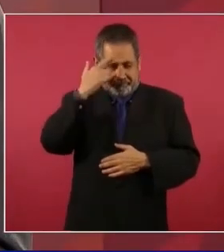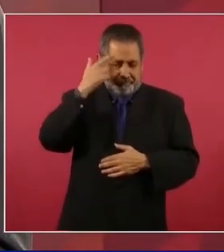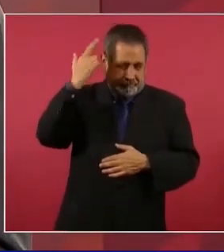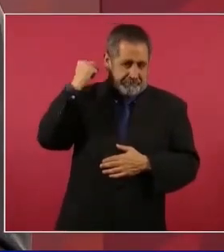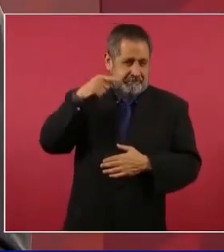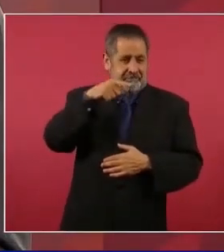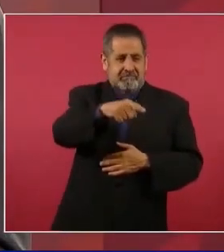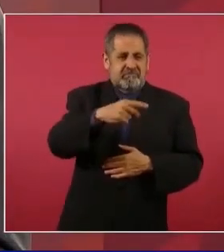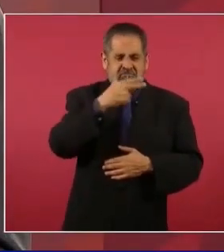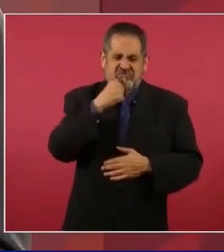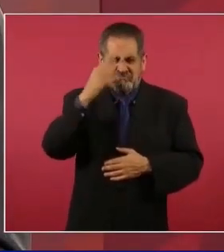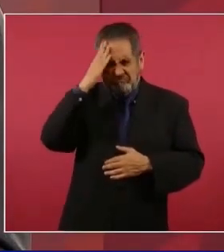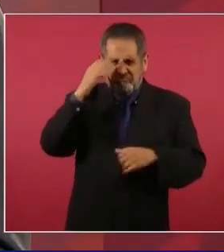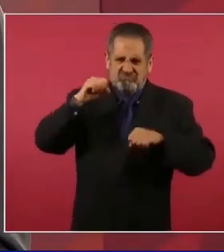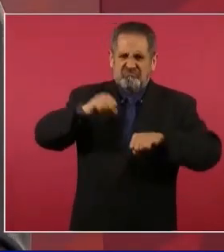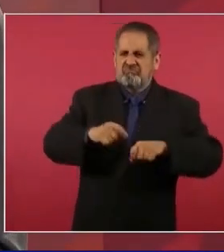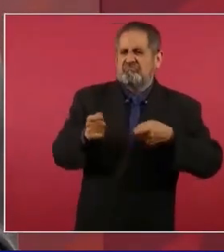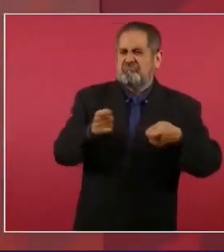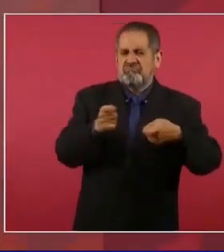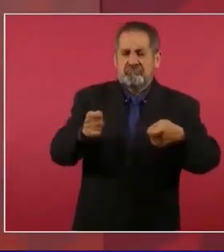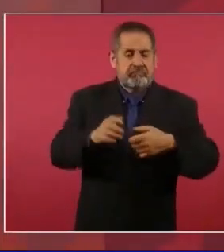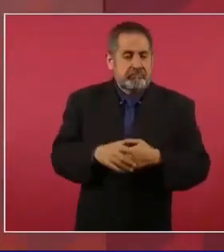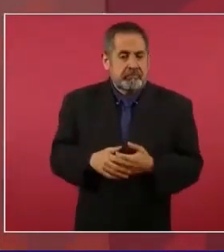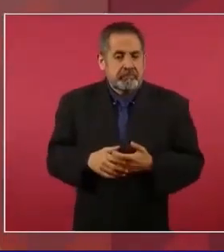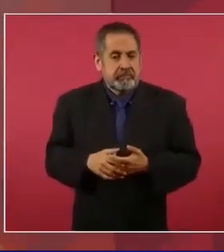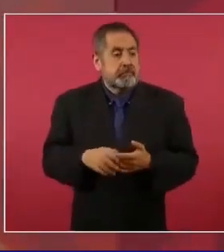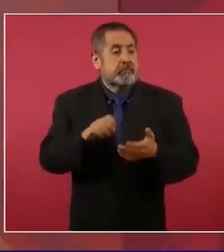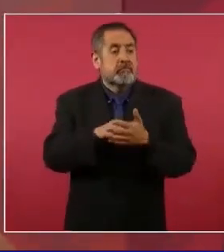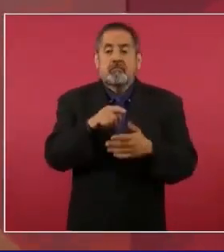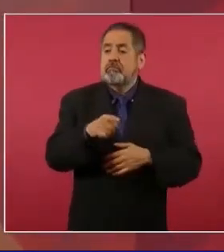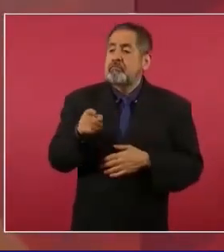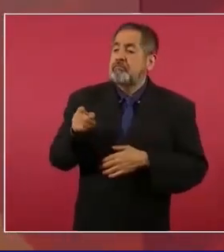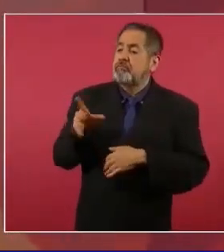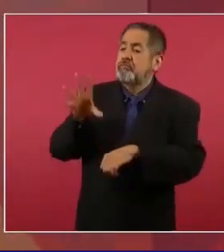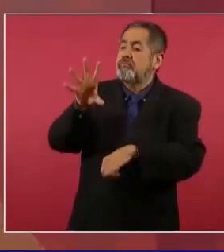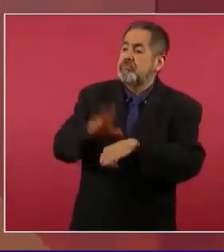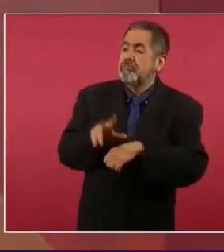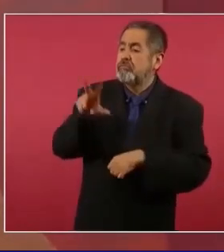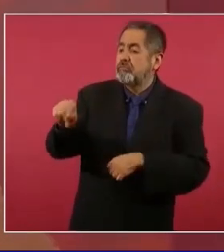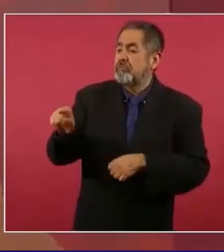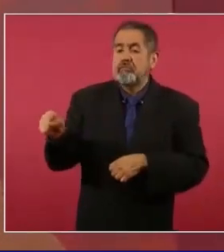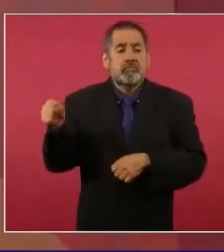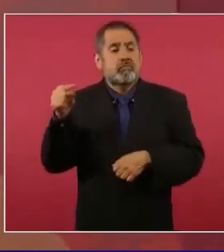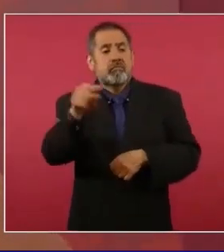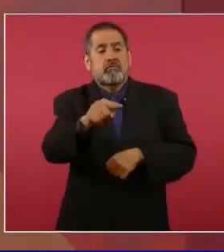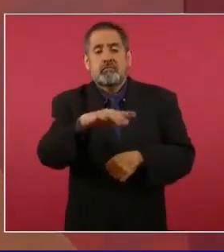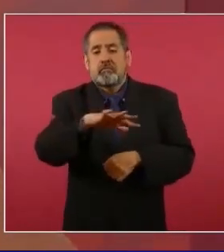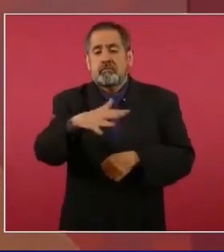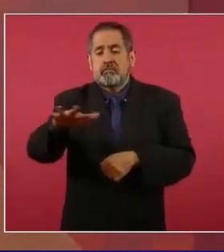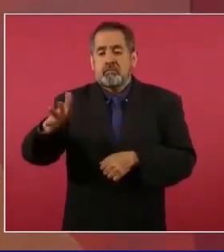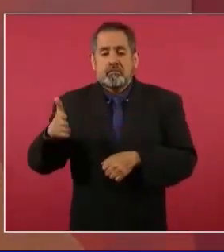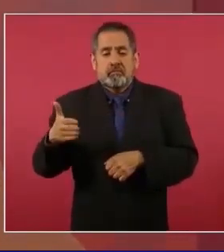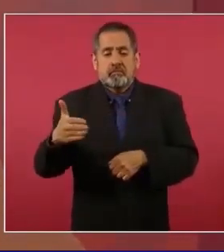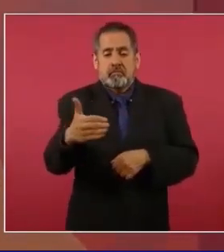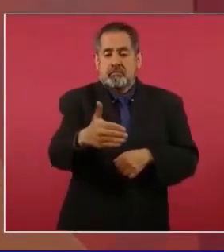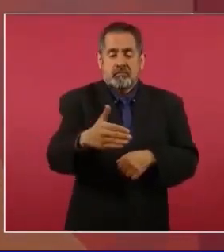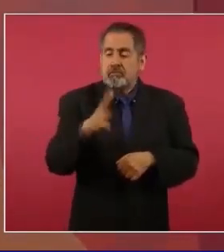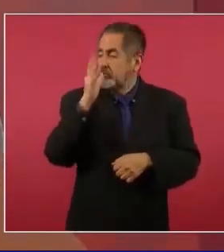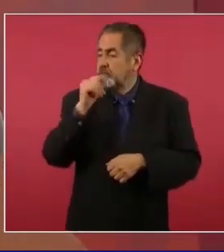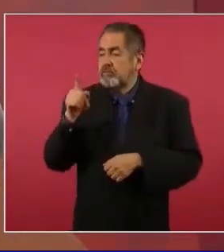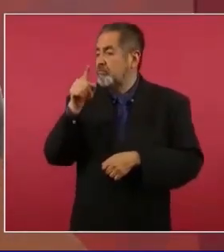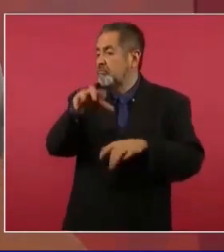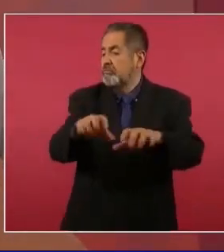no podían pescar los indígenas en las aguas de ellos,